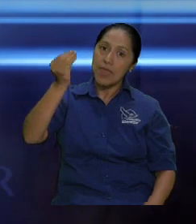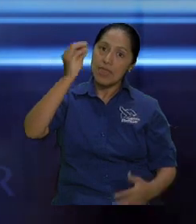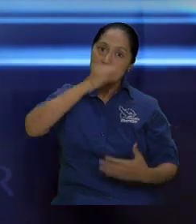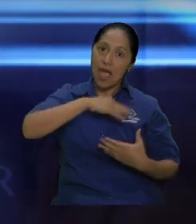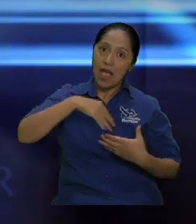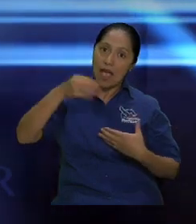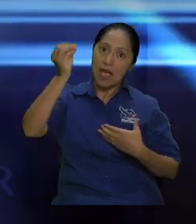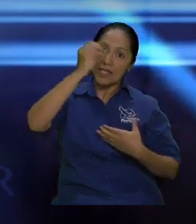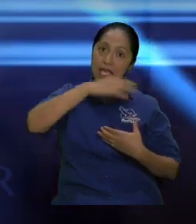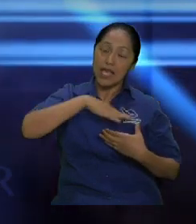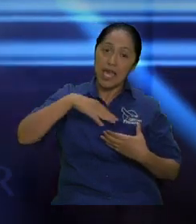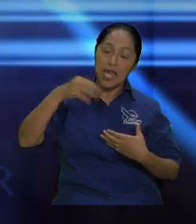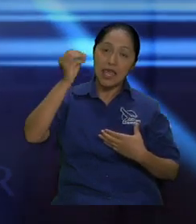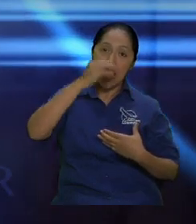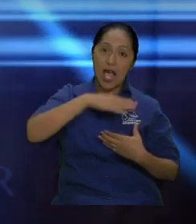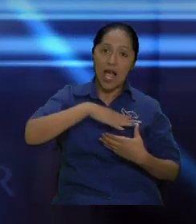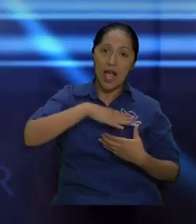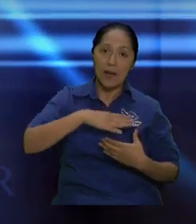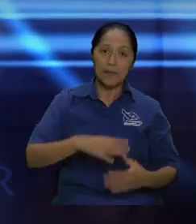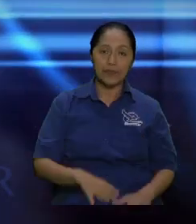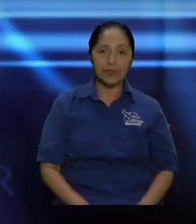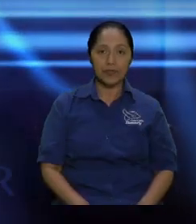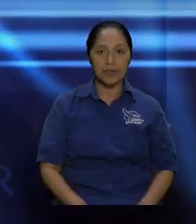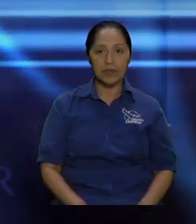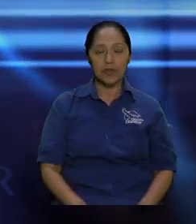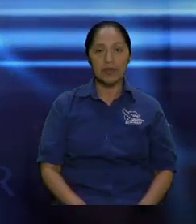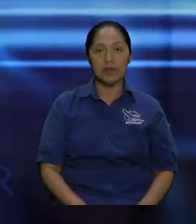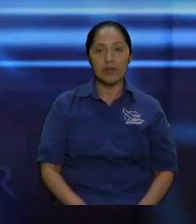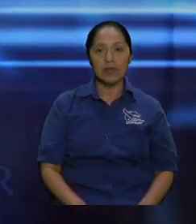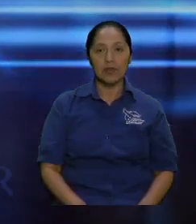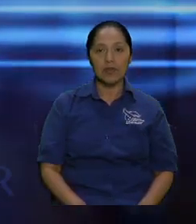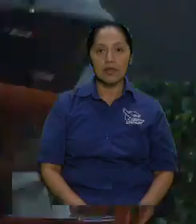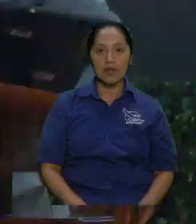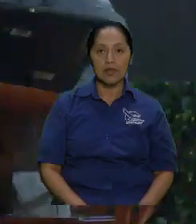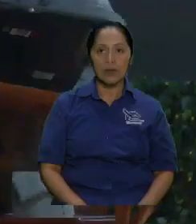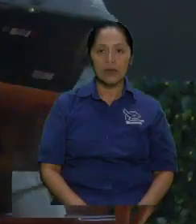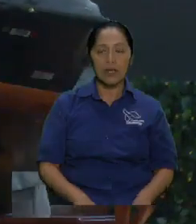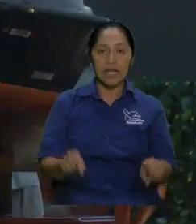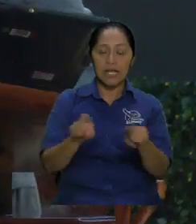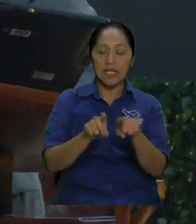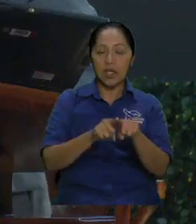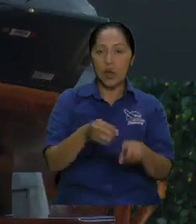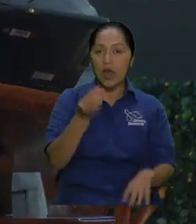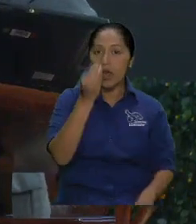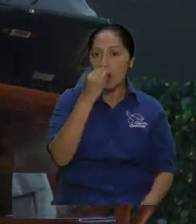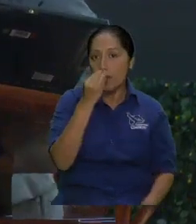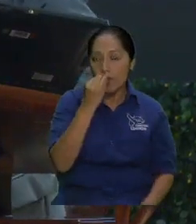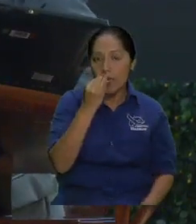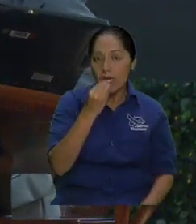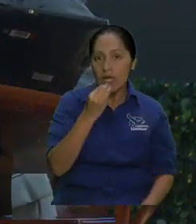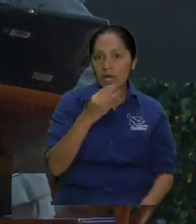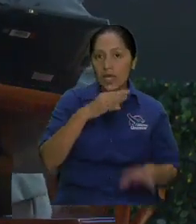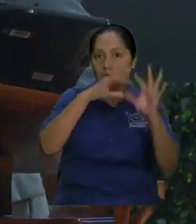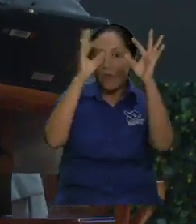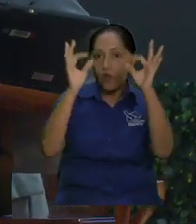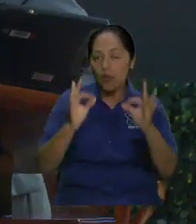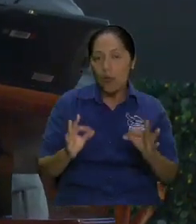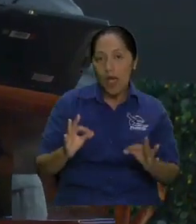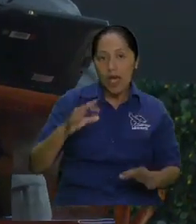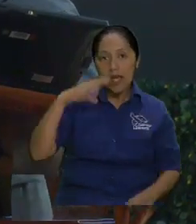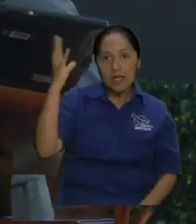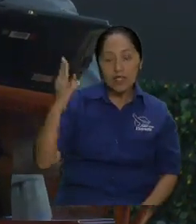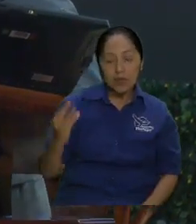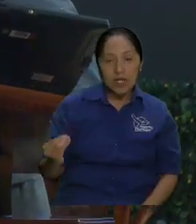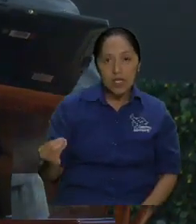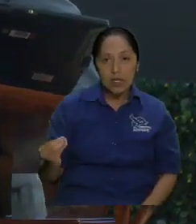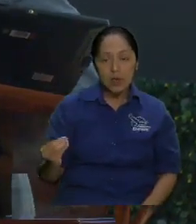si no la está haciendo obviamente no está comiendo y aquí habla de otra cuestión porque algunas versiones hablan de